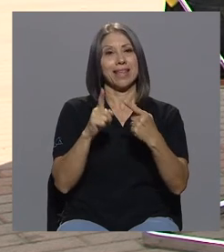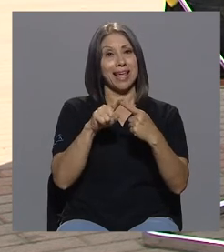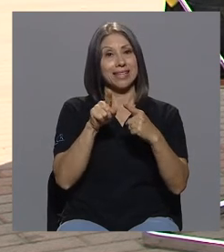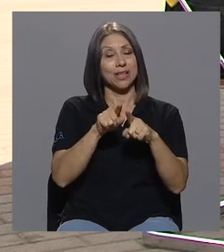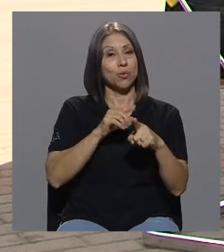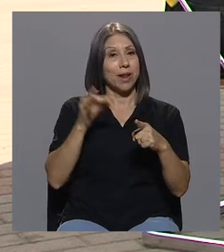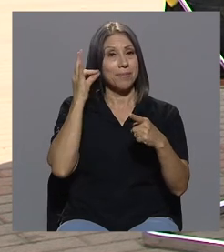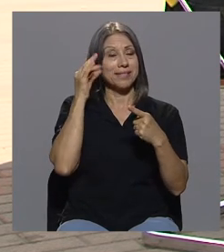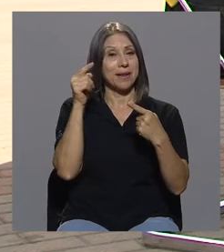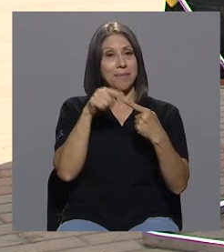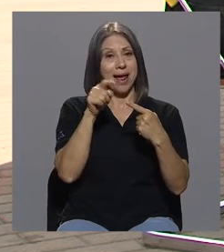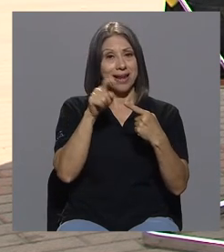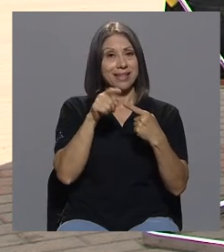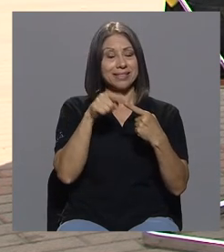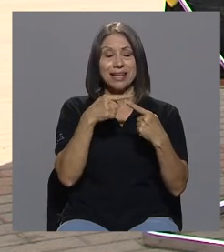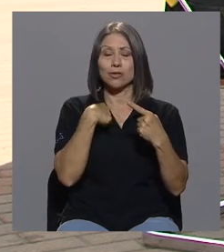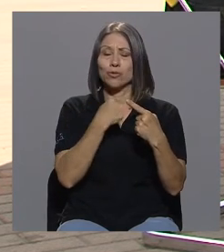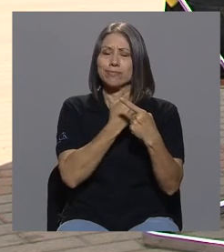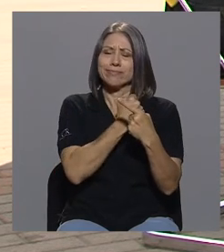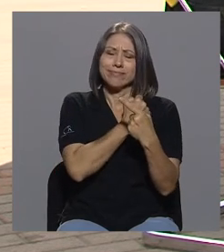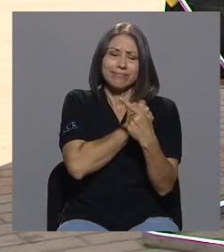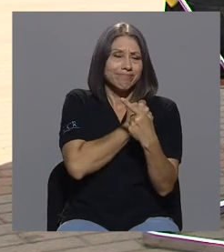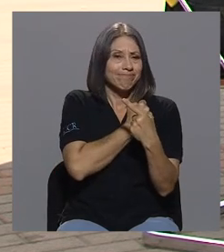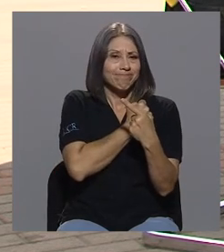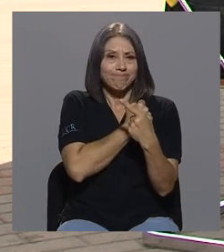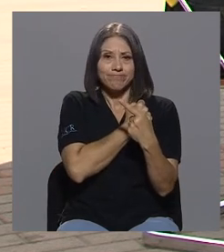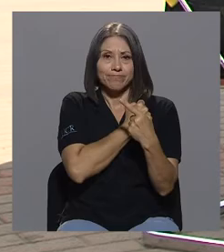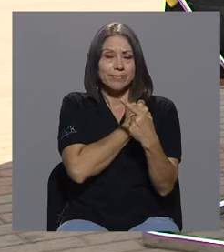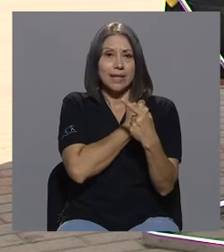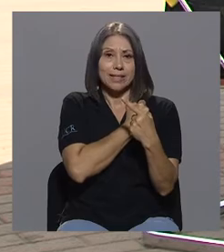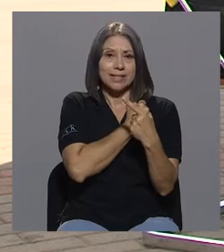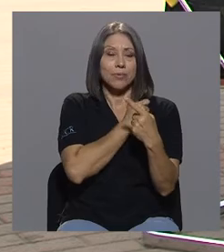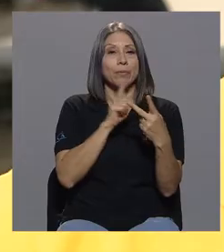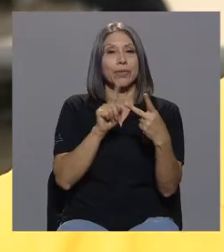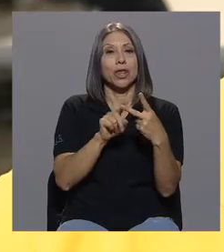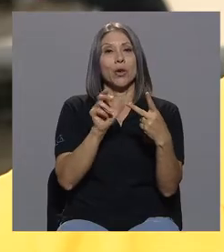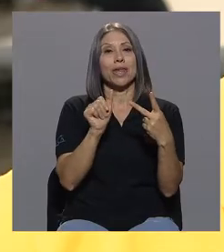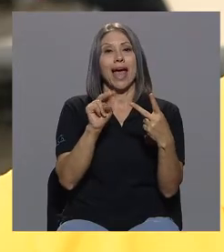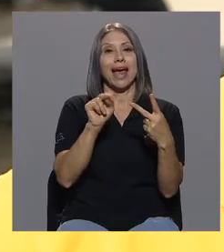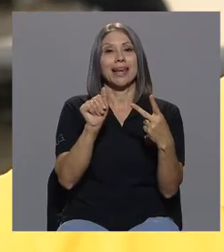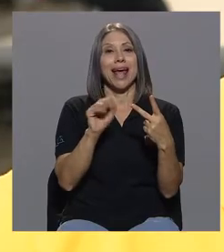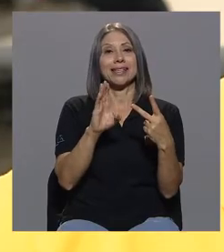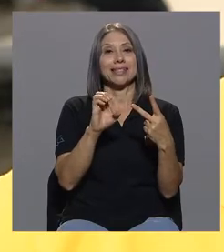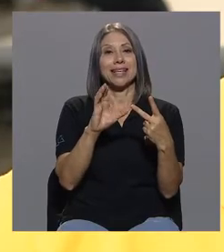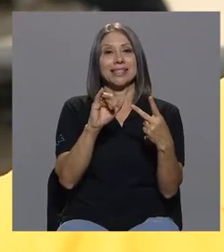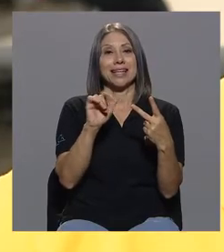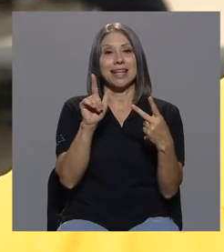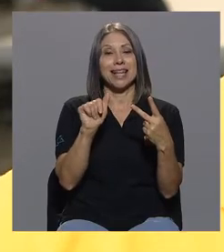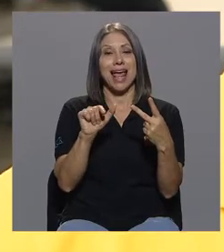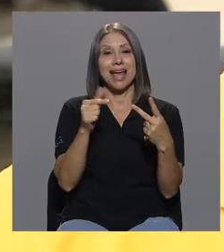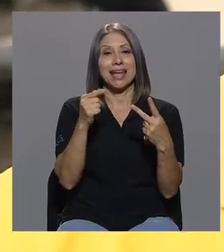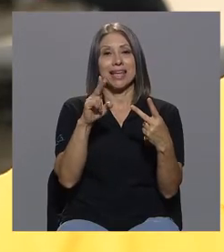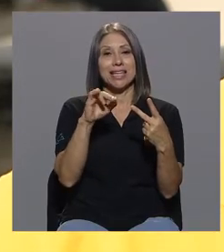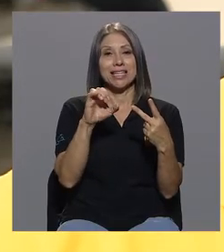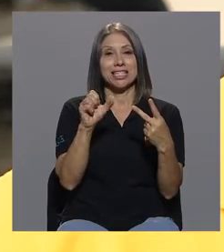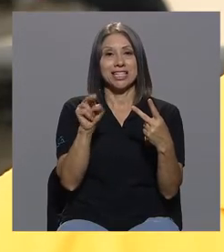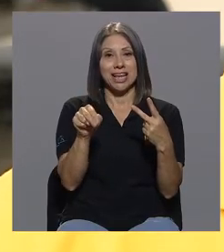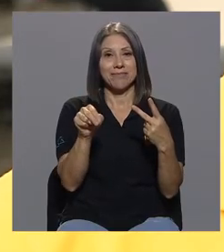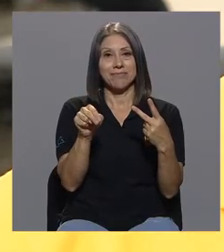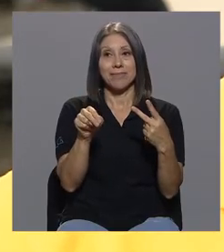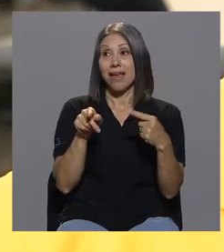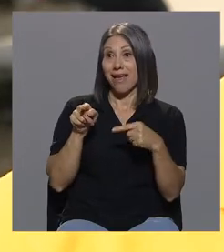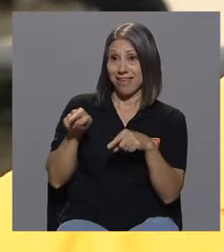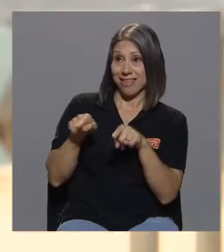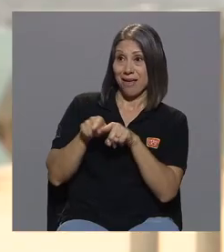quien yo amo tantísimo y doña Ana Cecilia Guillén doña Ana Cecilia quien estuvo ahí también la cómplice